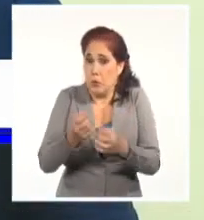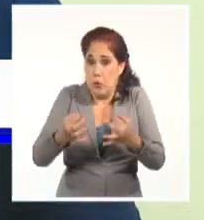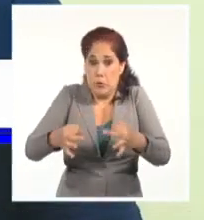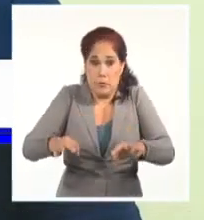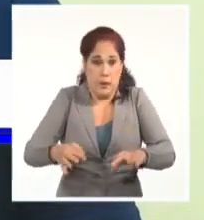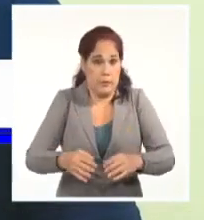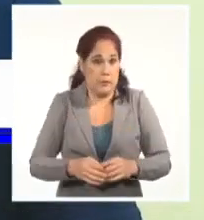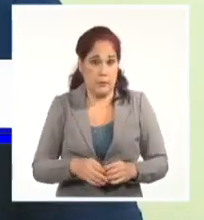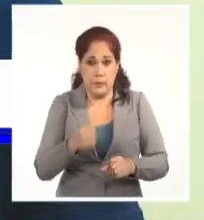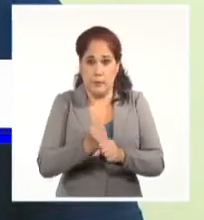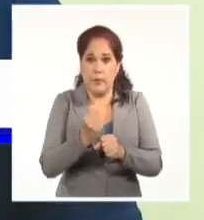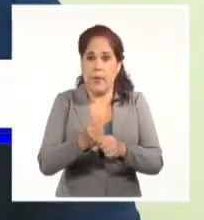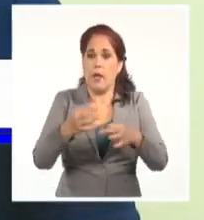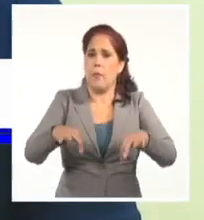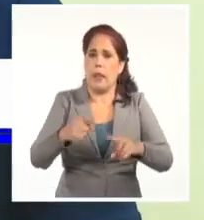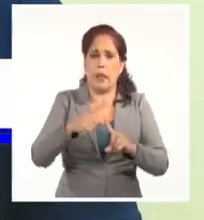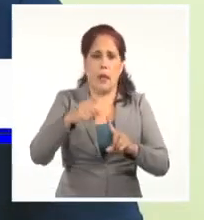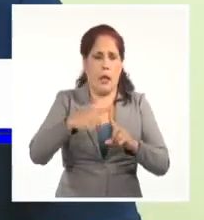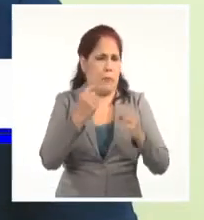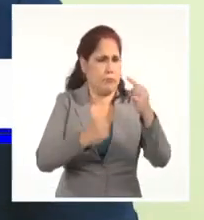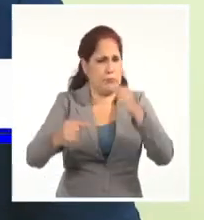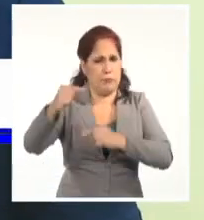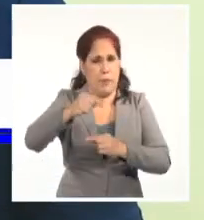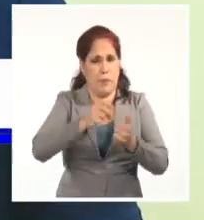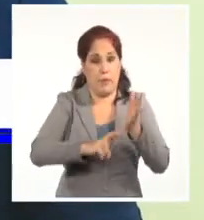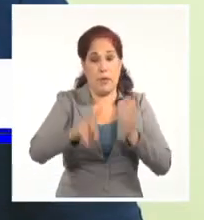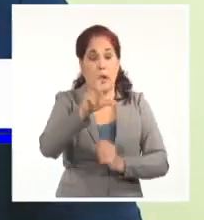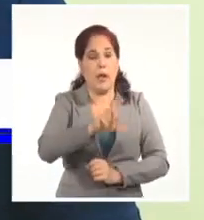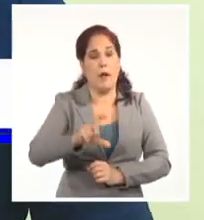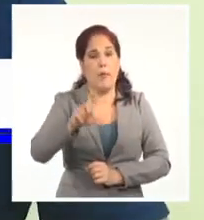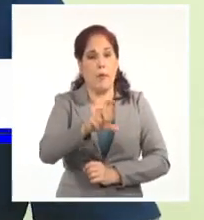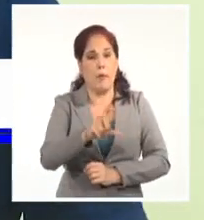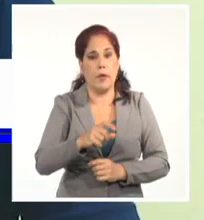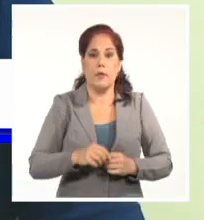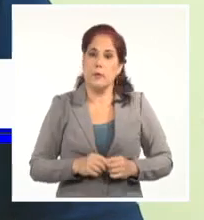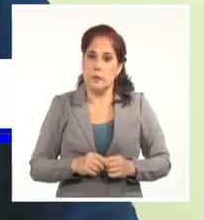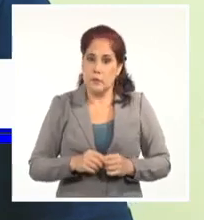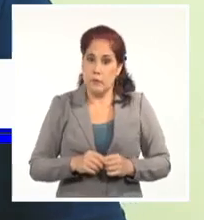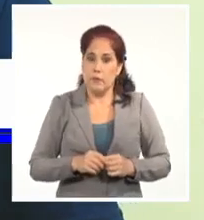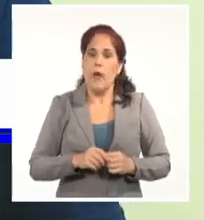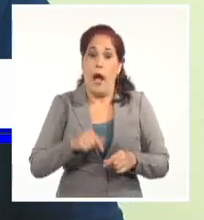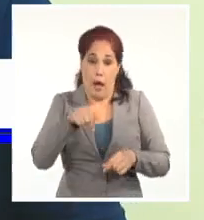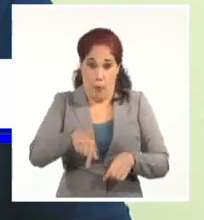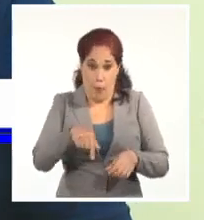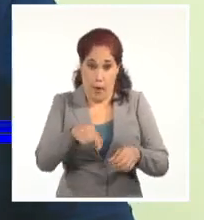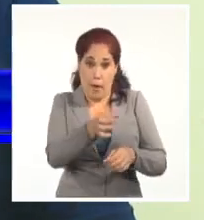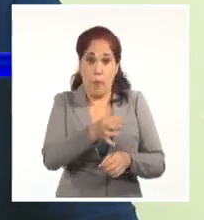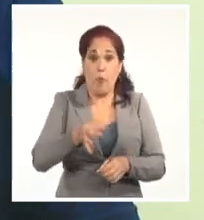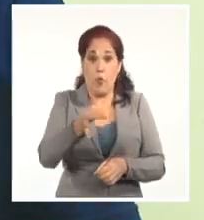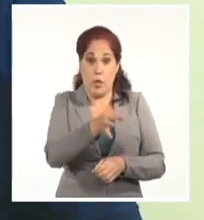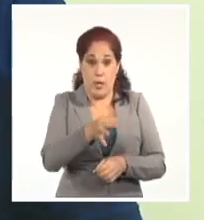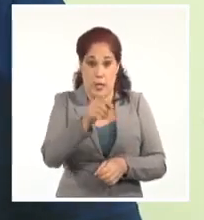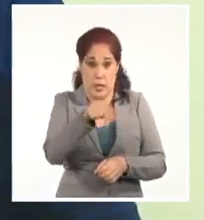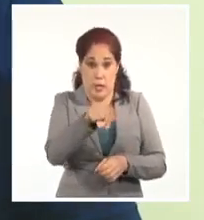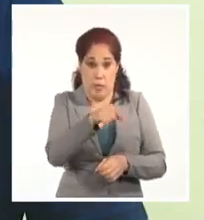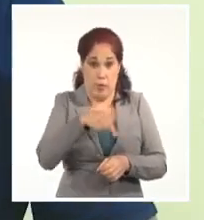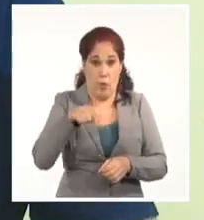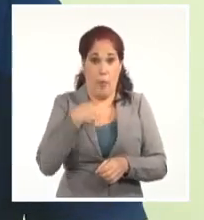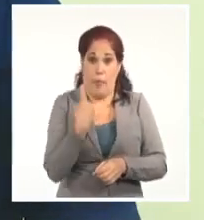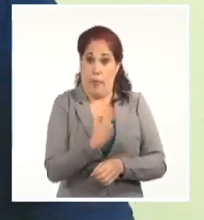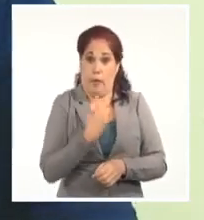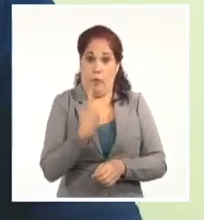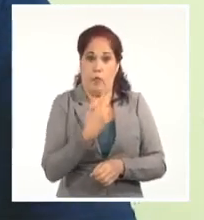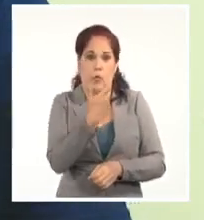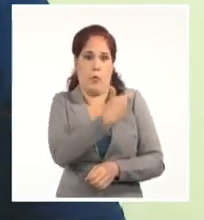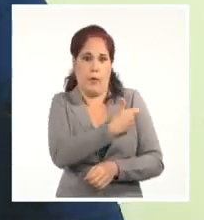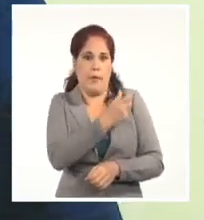en las tareas que son prioridades para la provincia. Se está vacunando en el municipio de Cabecera, ya en la